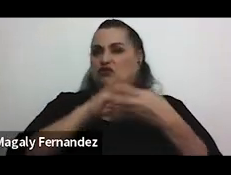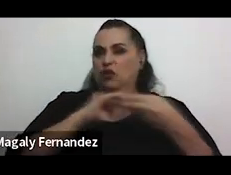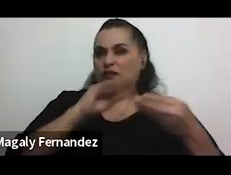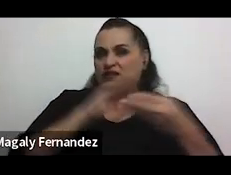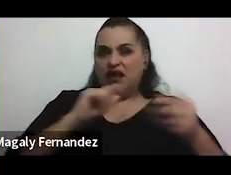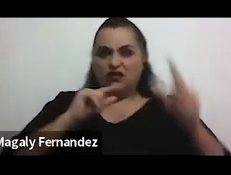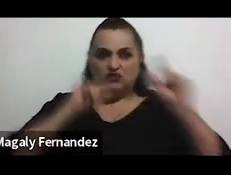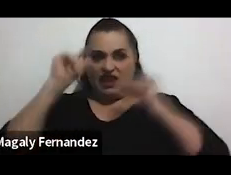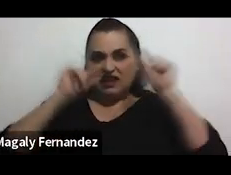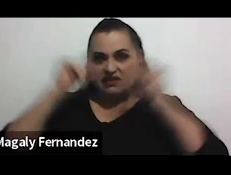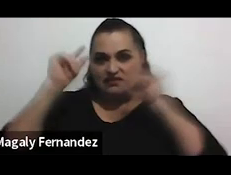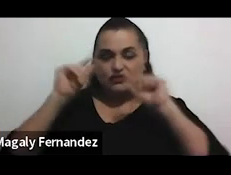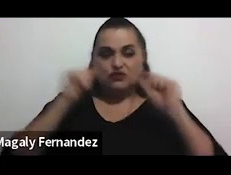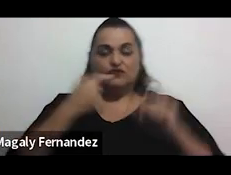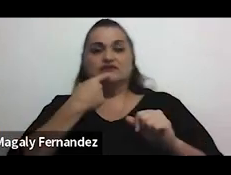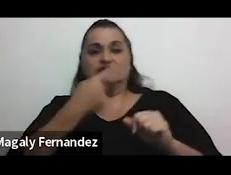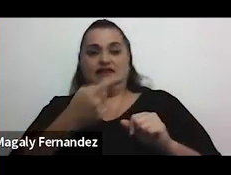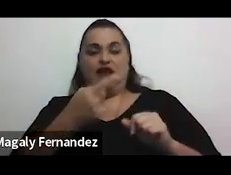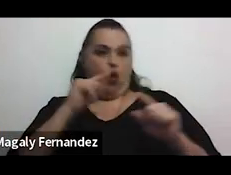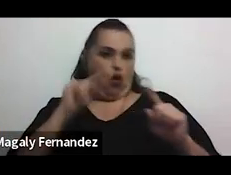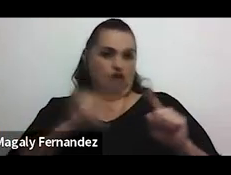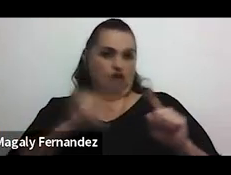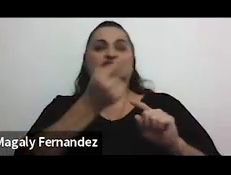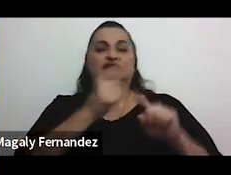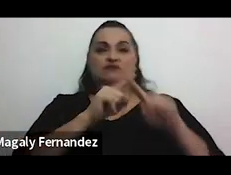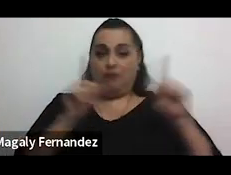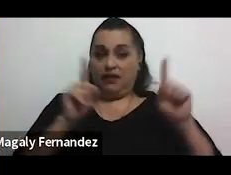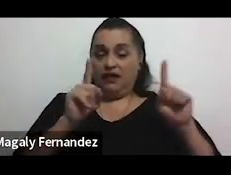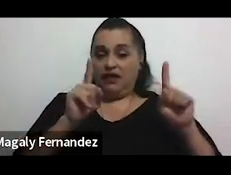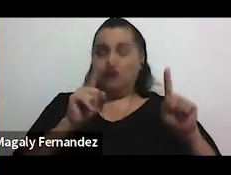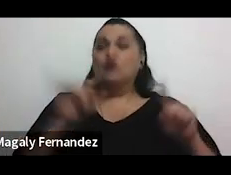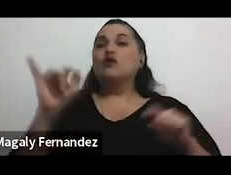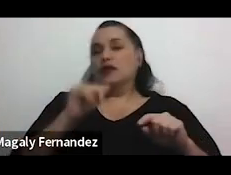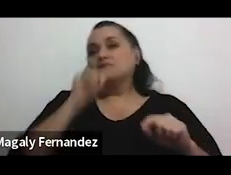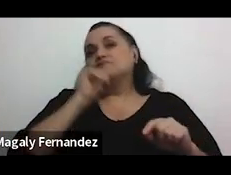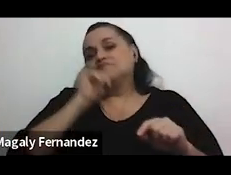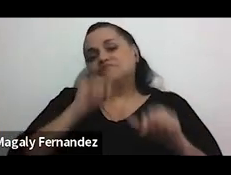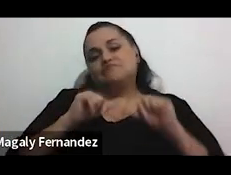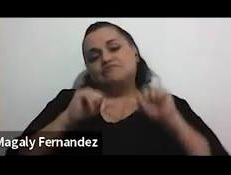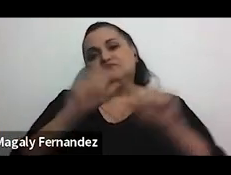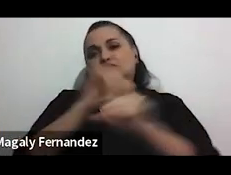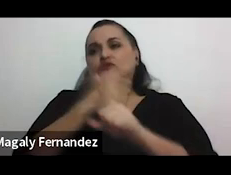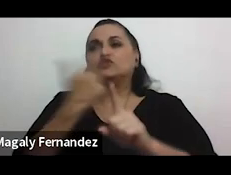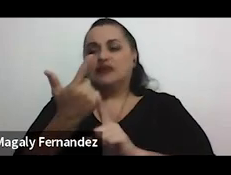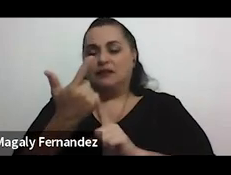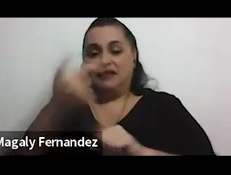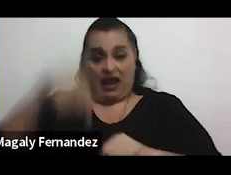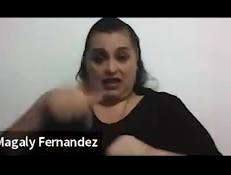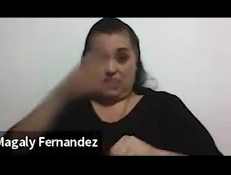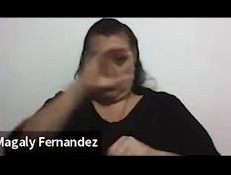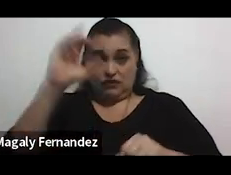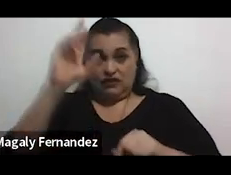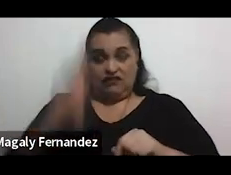gestos, que se catalogan como ofensivos, pero que son tolerados socialmente. Y aquí en Costa Rica hay